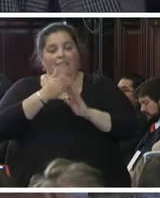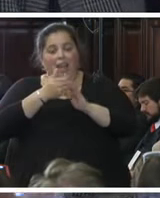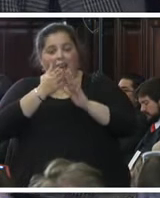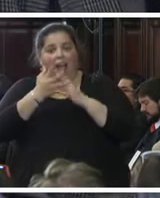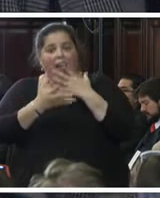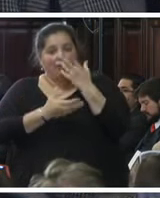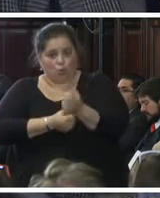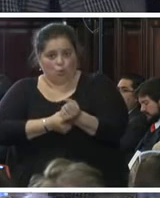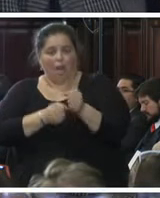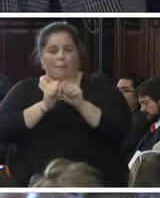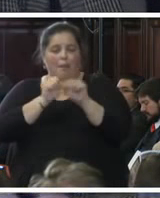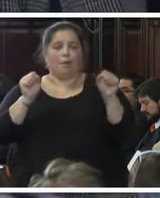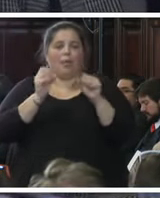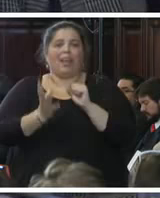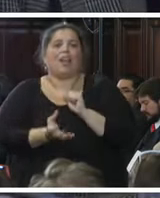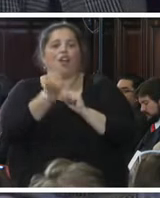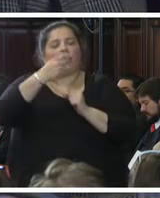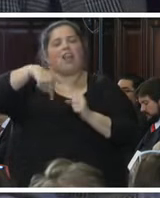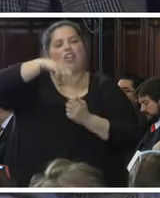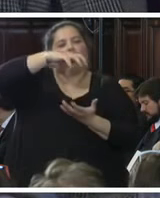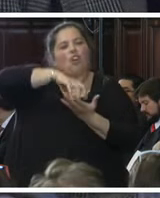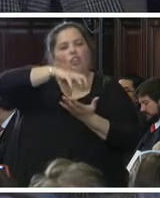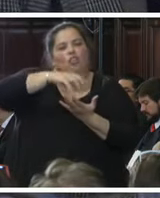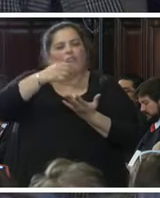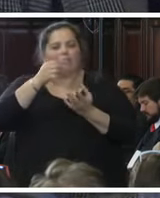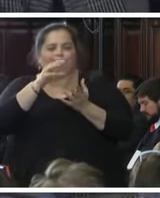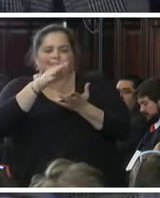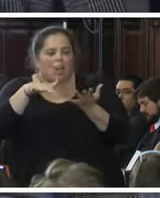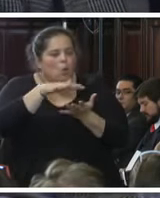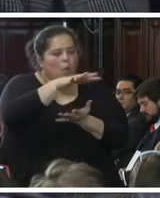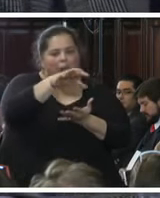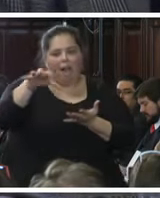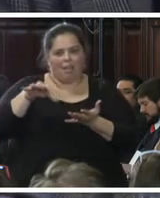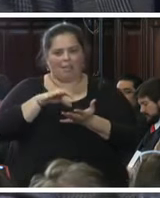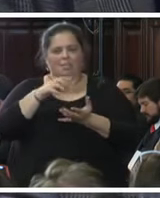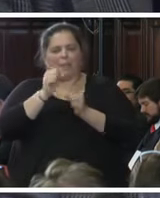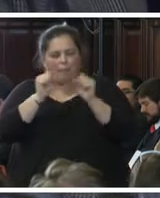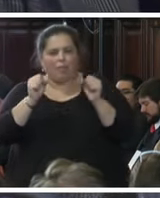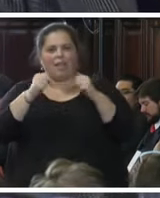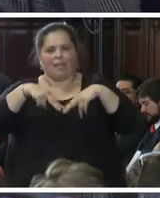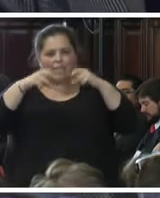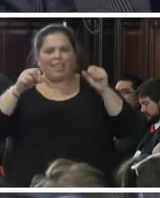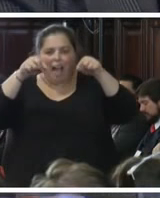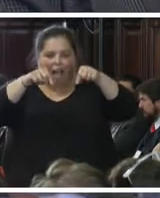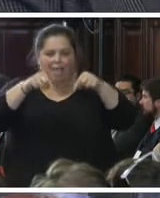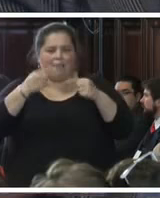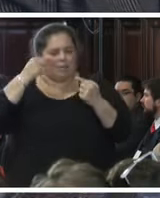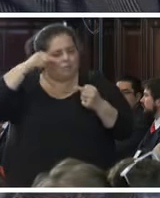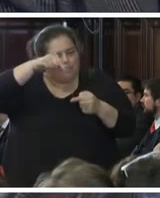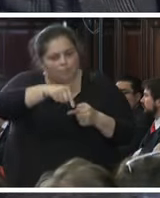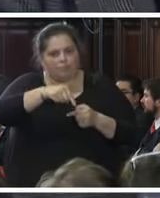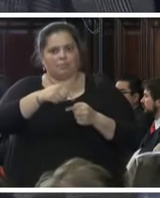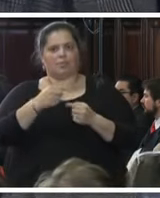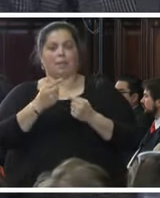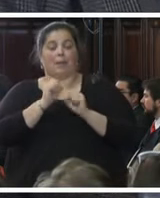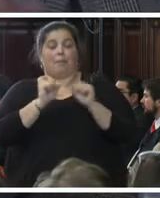tener ya la precisión de los espacios de los lugares para la investigación lo más